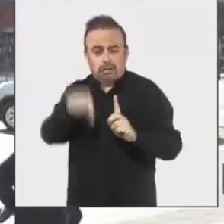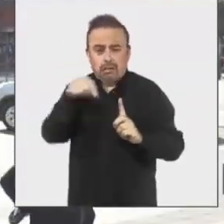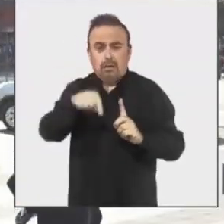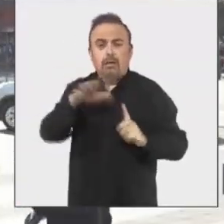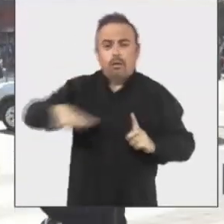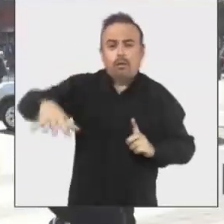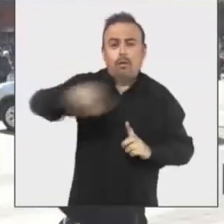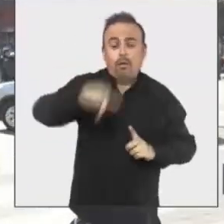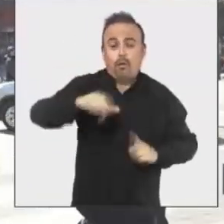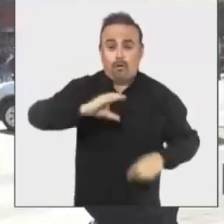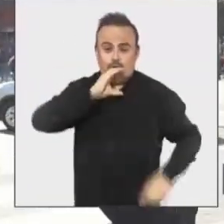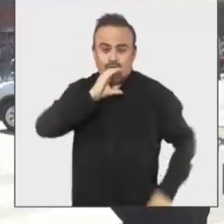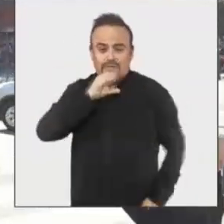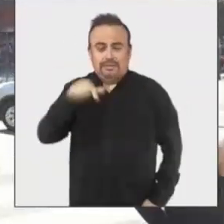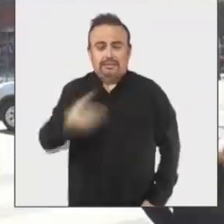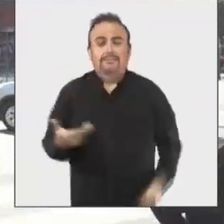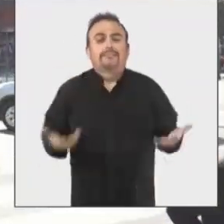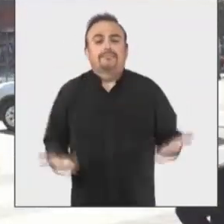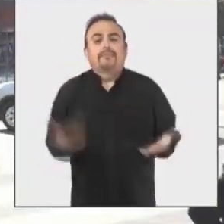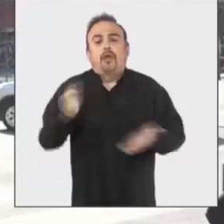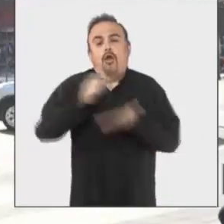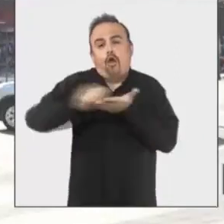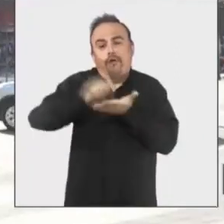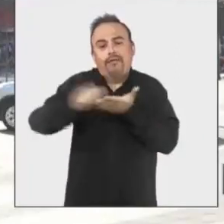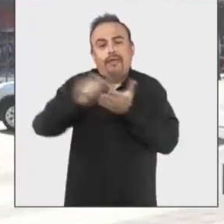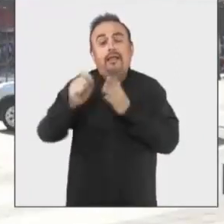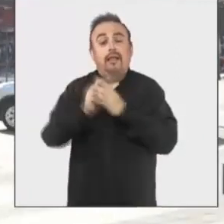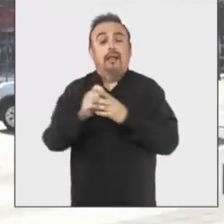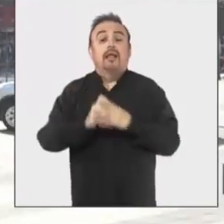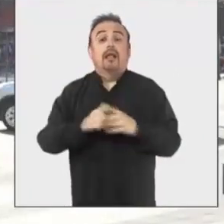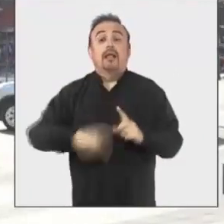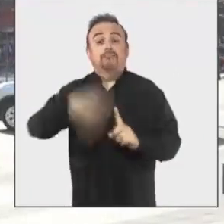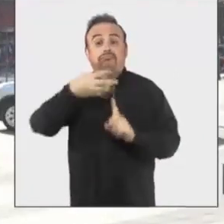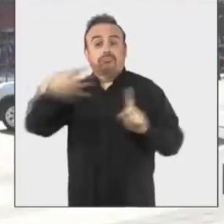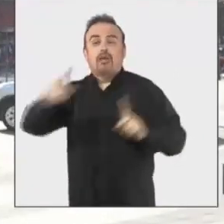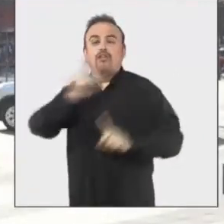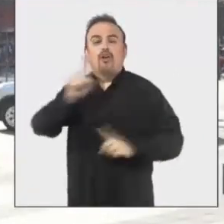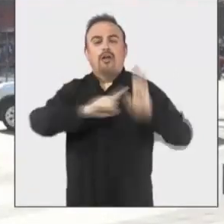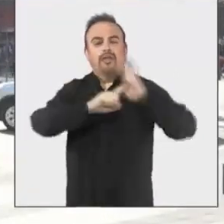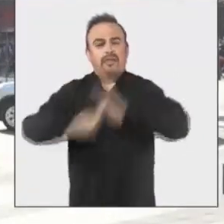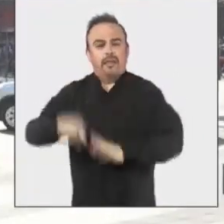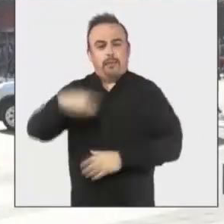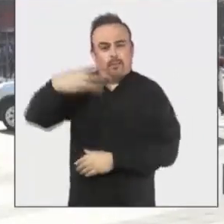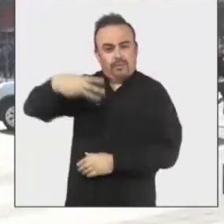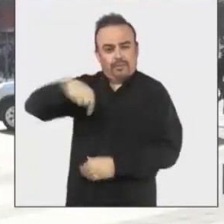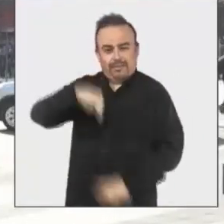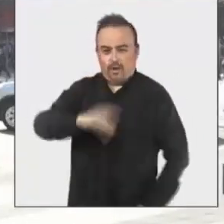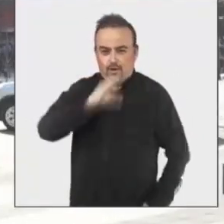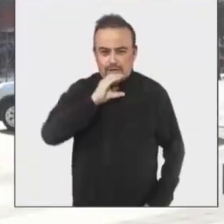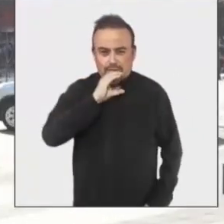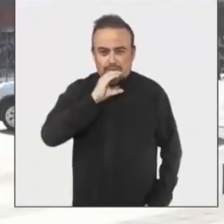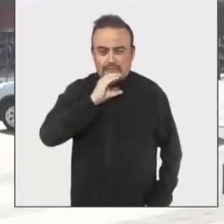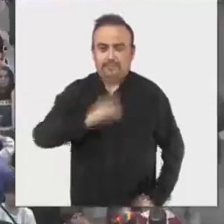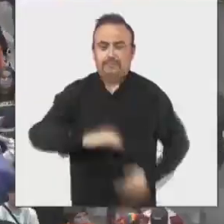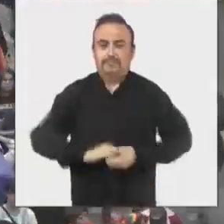de la comuna de Penquite y también por la Oficina de la Diversidad y No Discriminación del municipio de Concepción.